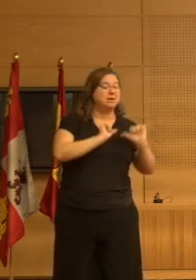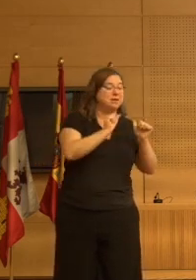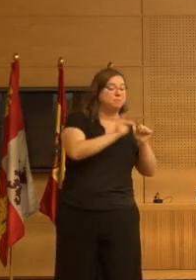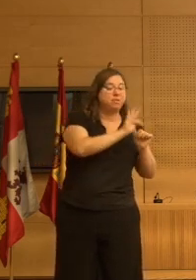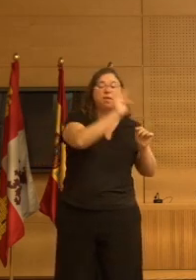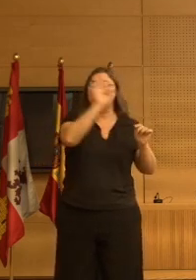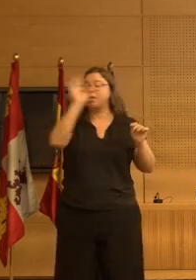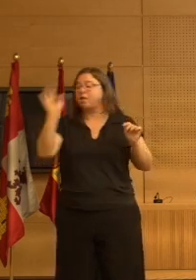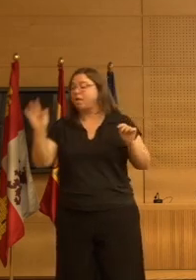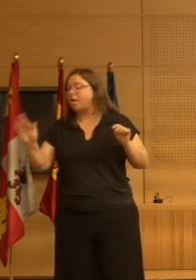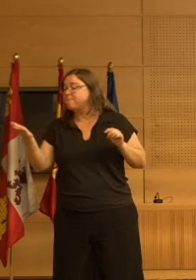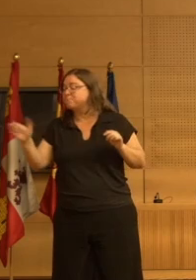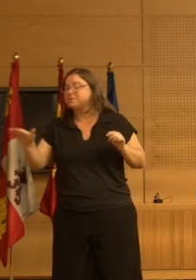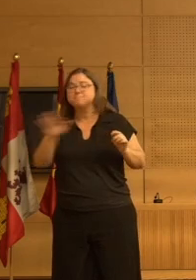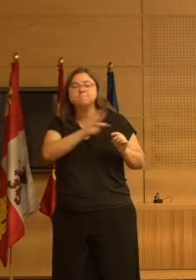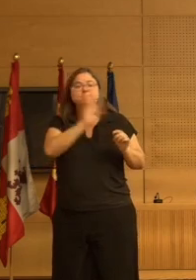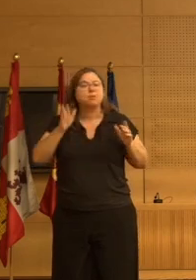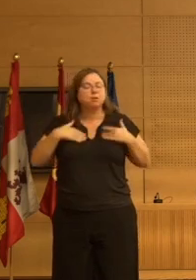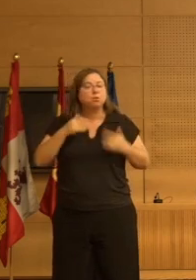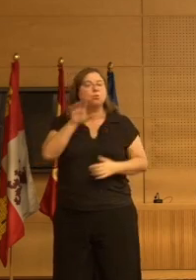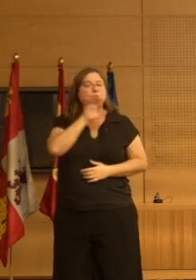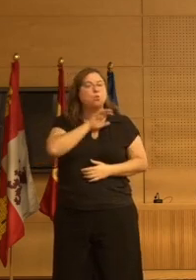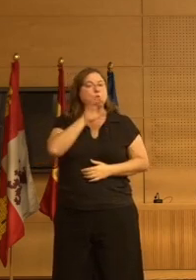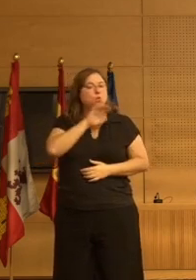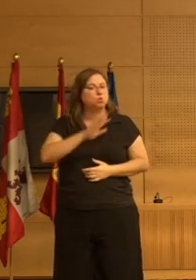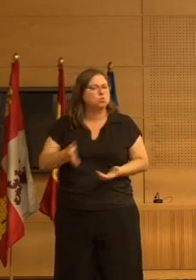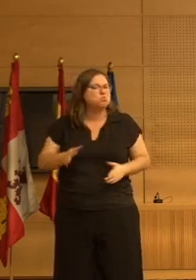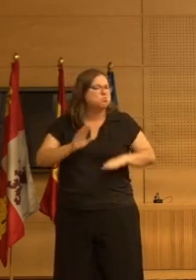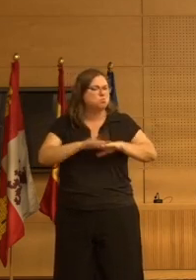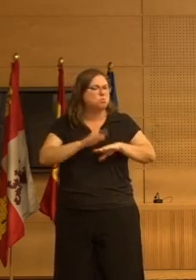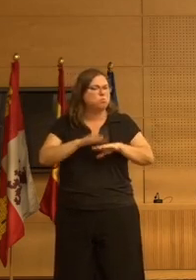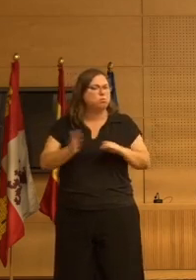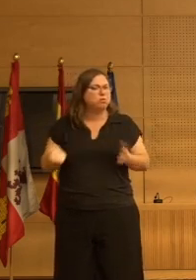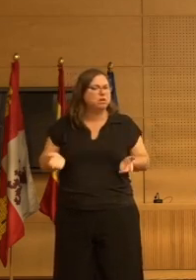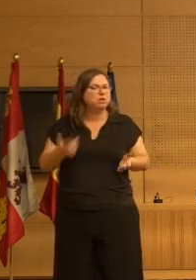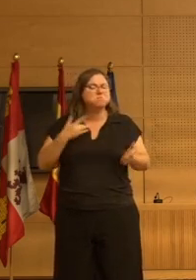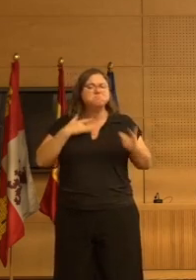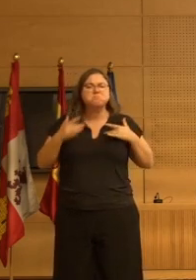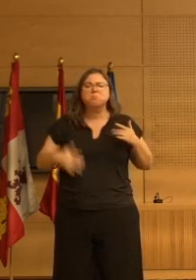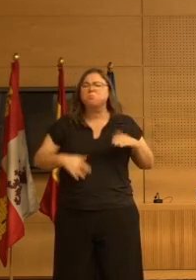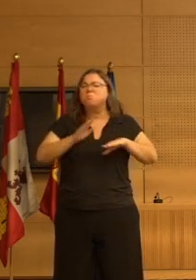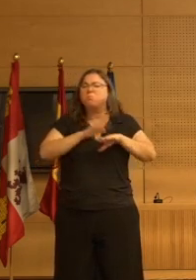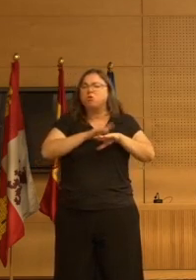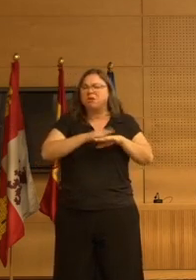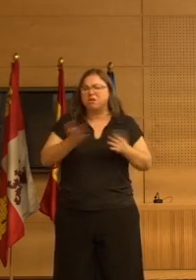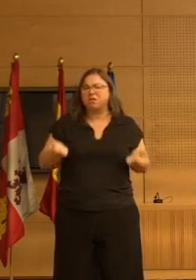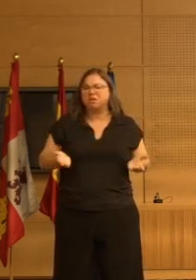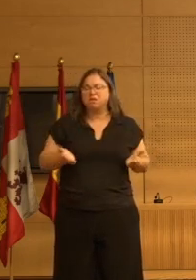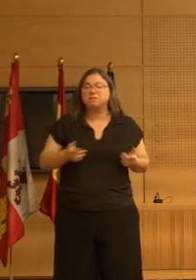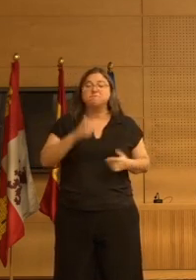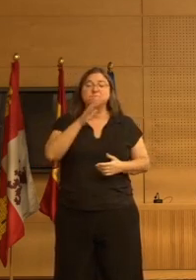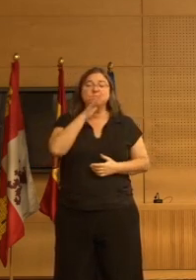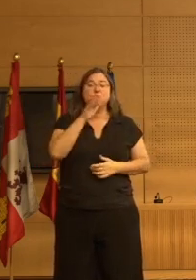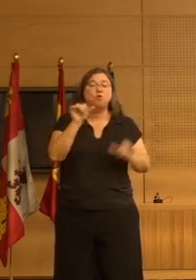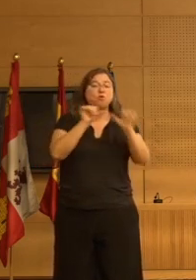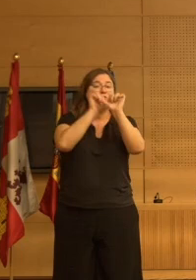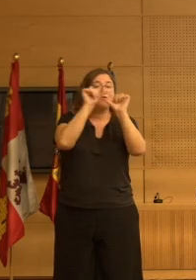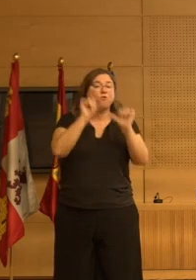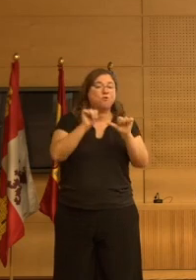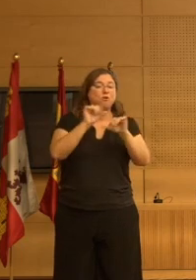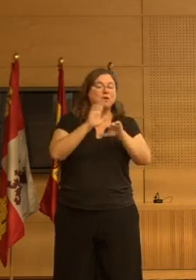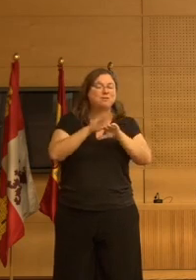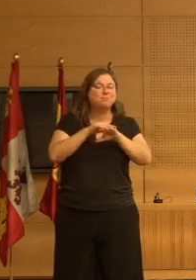cualquiera de ellos. Es curioso, ¿no? ¿Por qué puede ocurrir? ¿Por qué puede estar ocurriendo esto? Pues bien, el modelo de